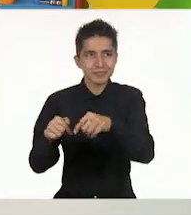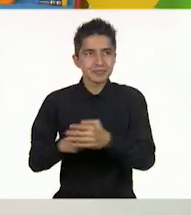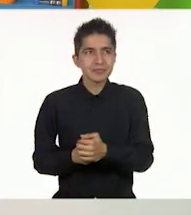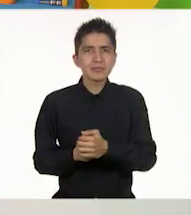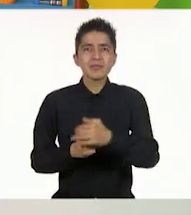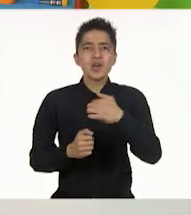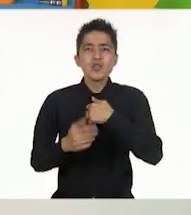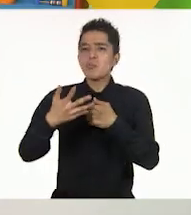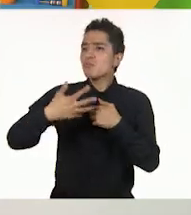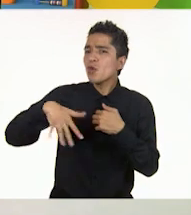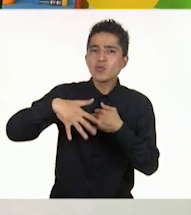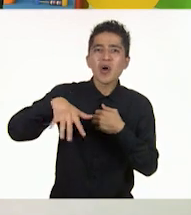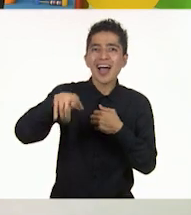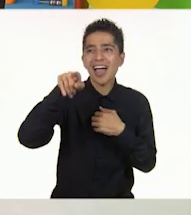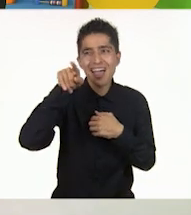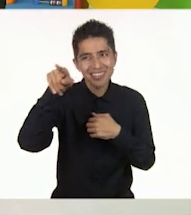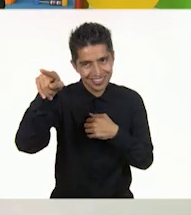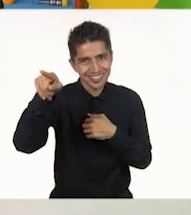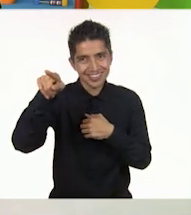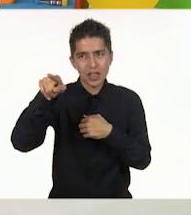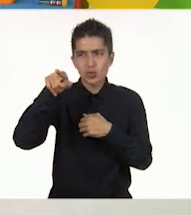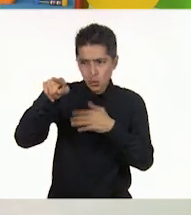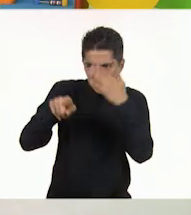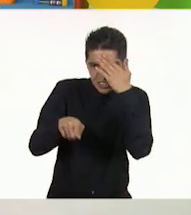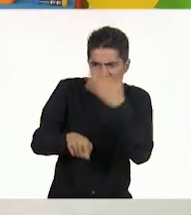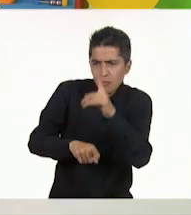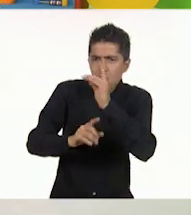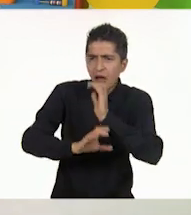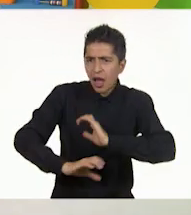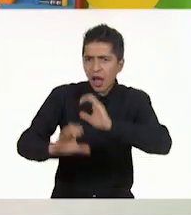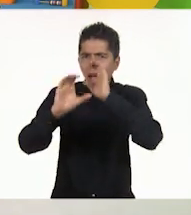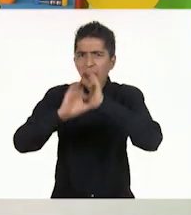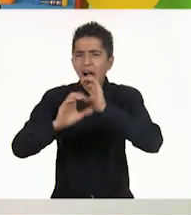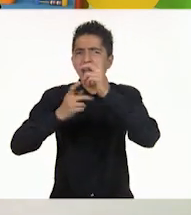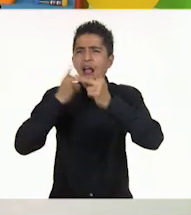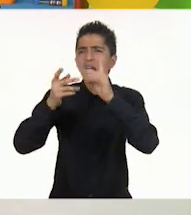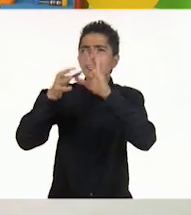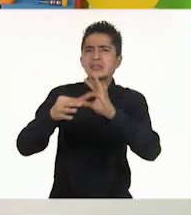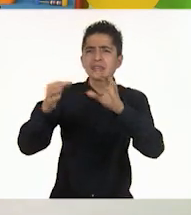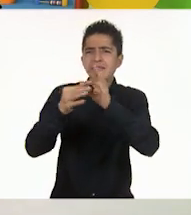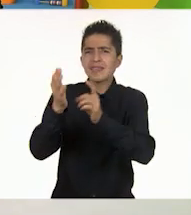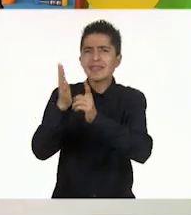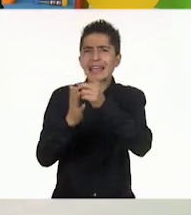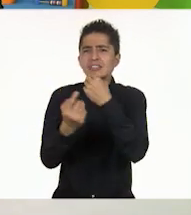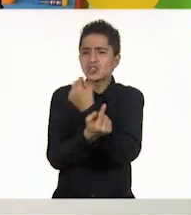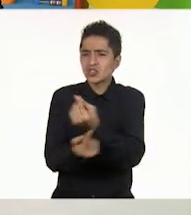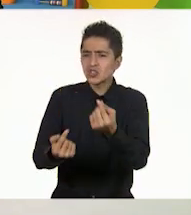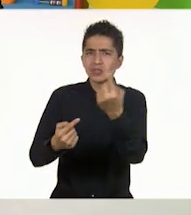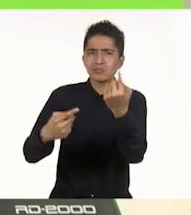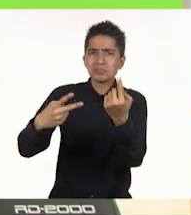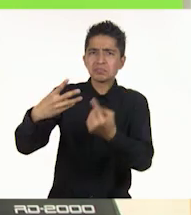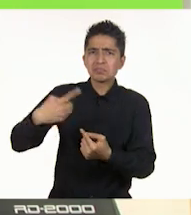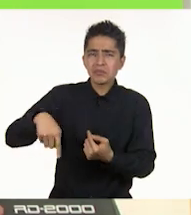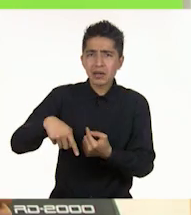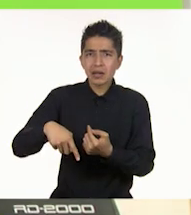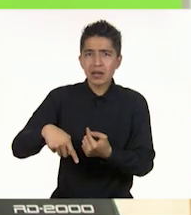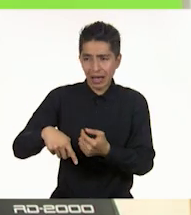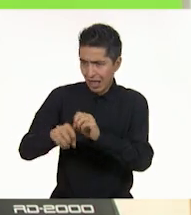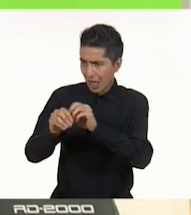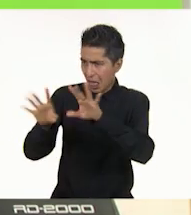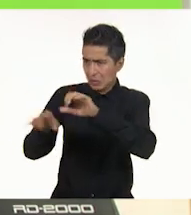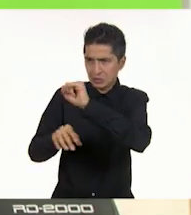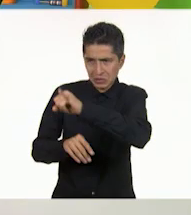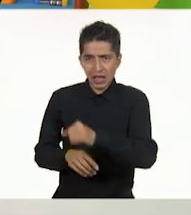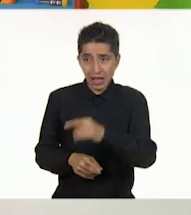te estábamos buscando porque queremos saber si te sabes alguna canción que hable sobre los derechos de los niños. Claro que sí. ¿La quieren conocer?